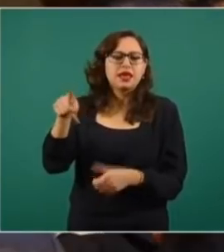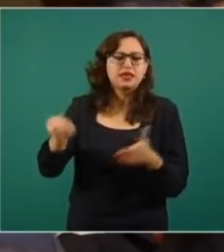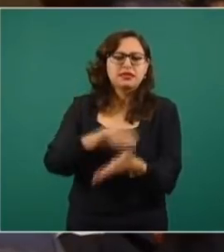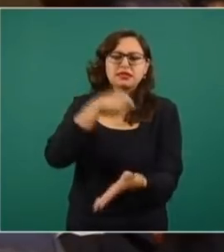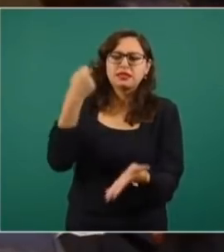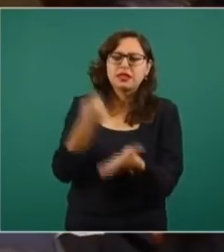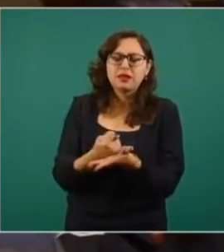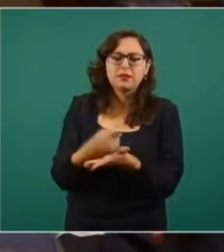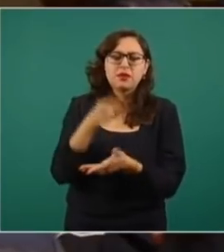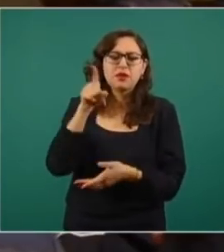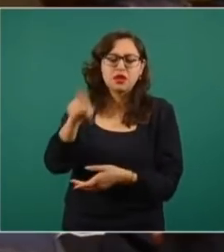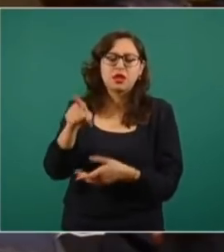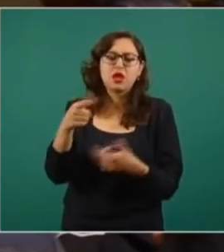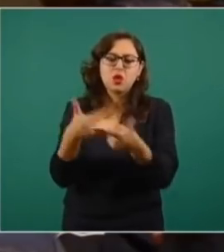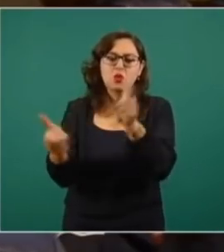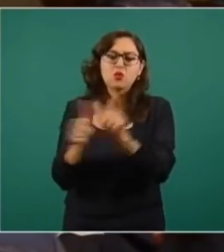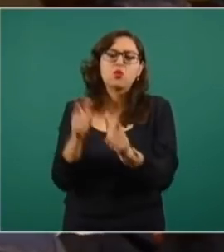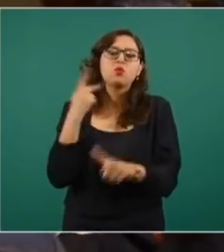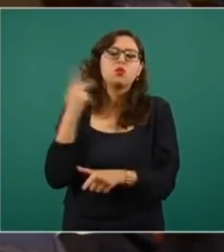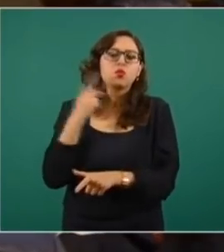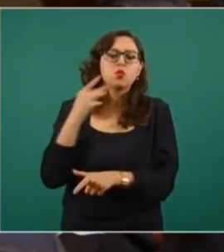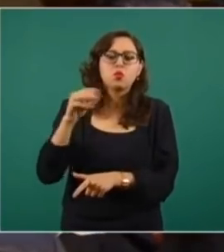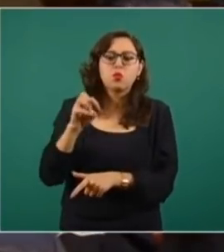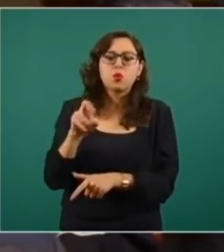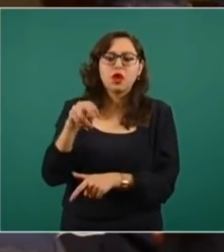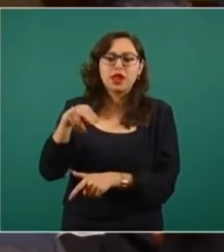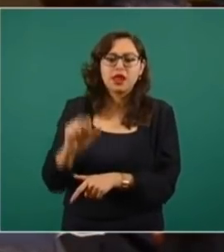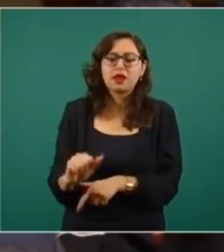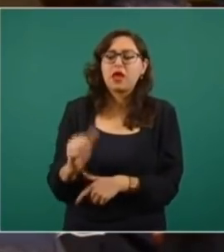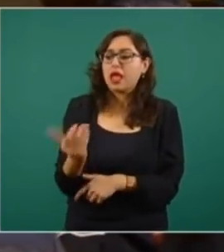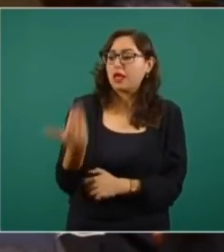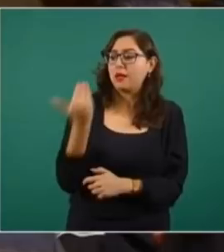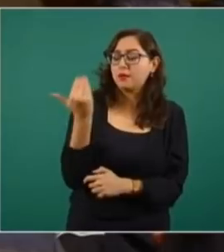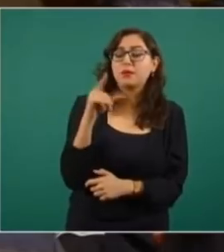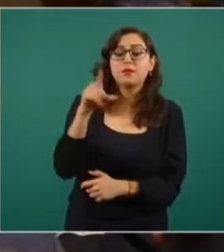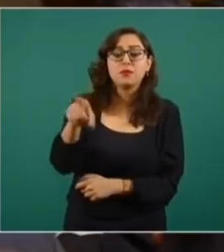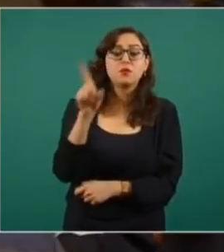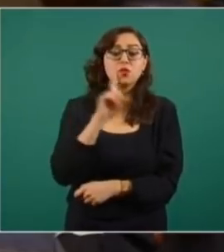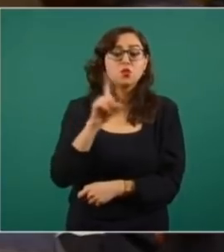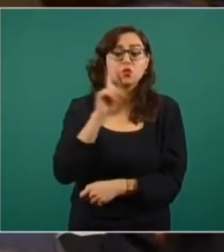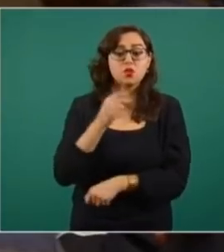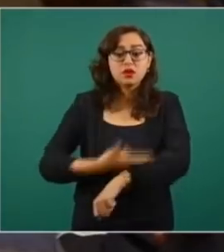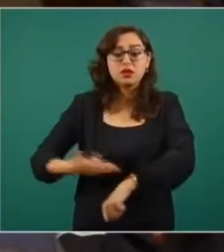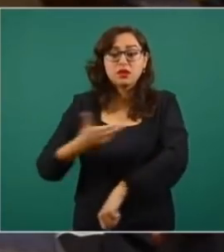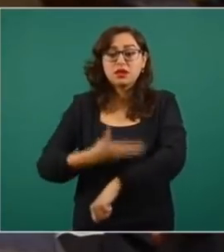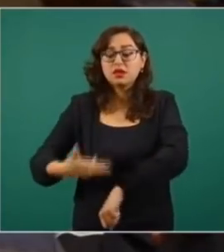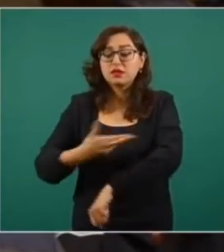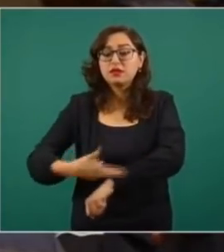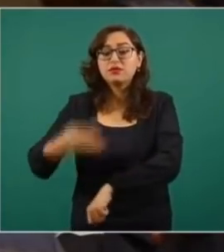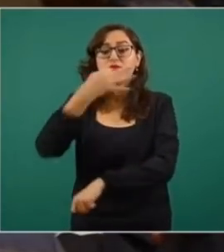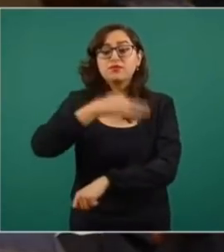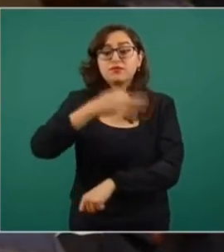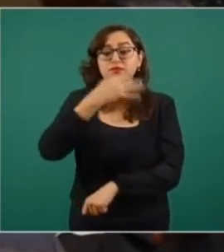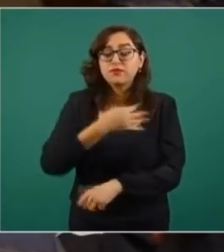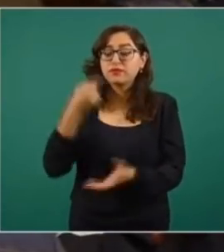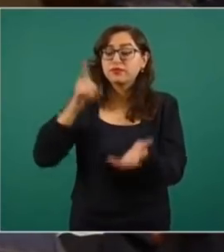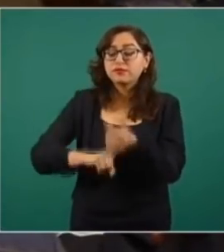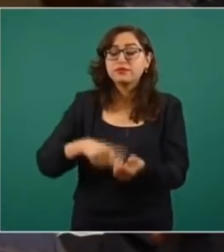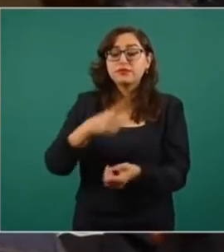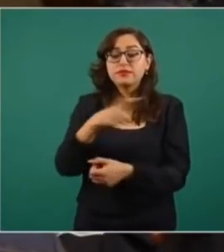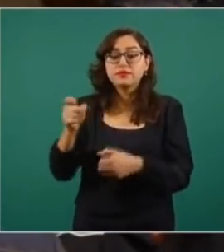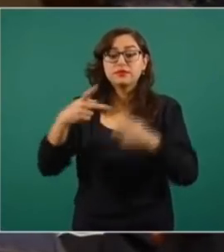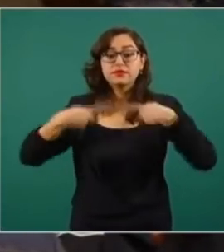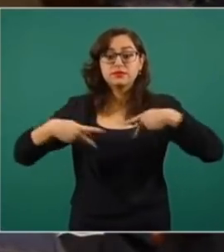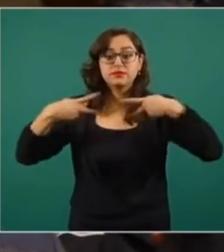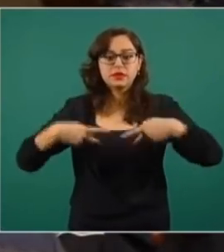Ella realizó el fin de semana, en días pasados, una fiesta con más de 100 personas o de 100 personas aproximadamente